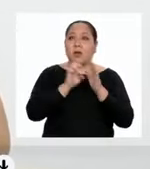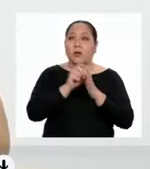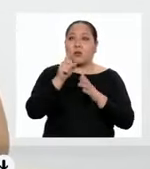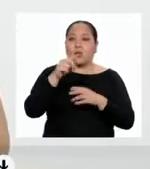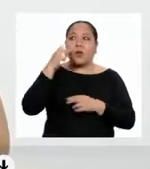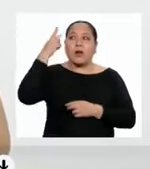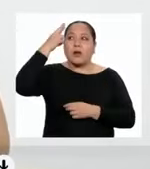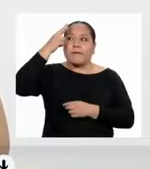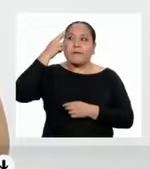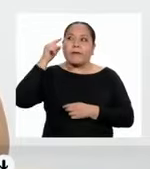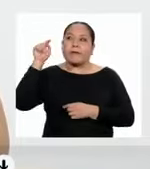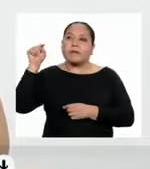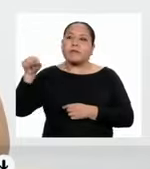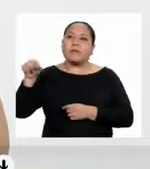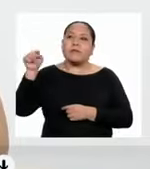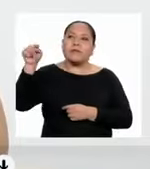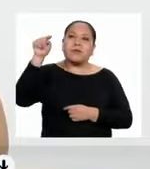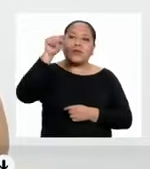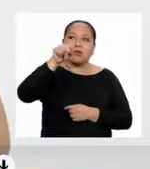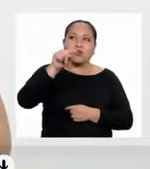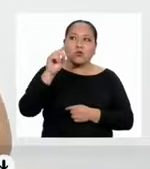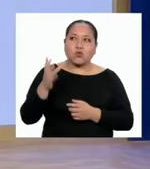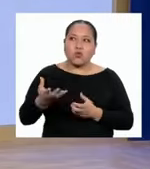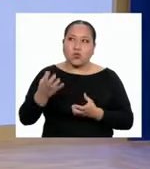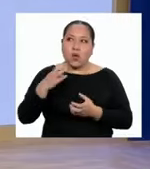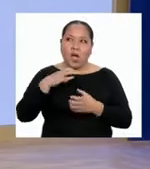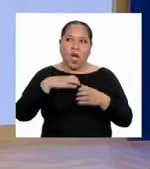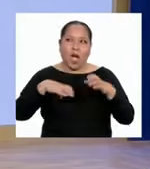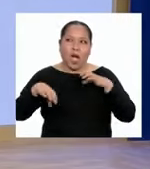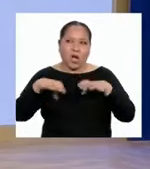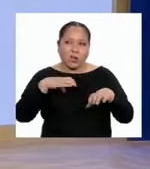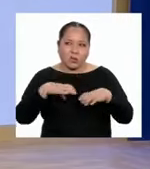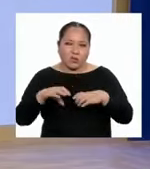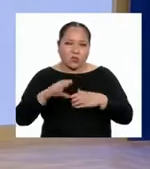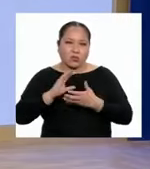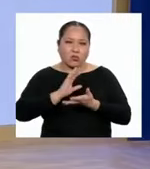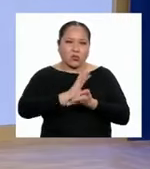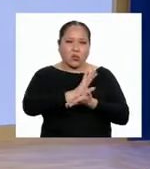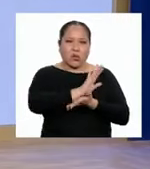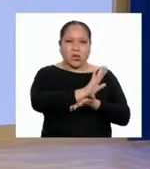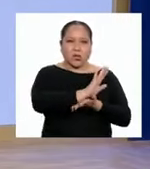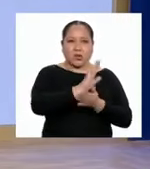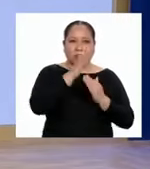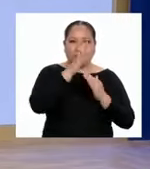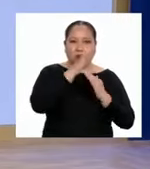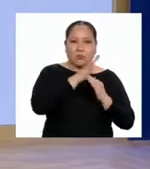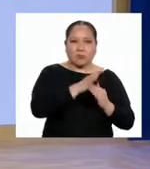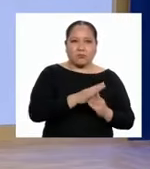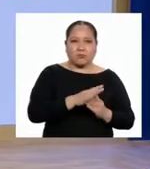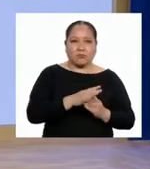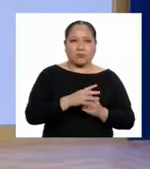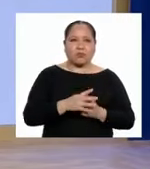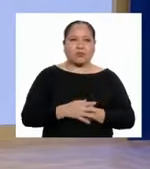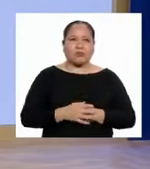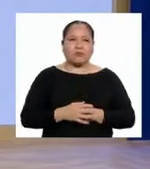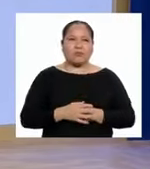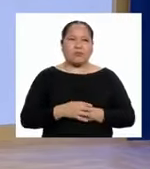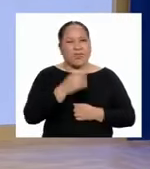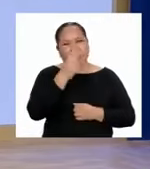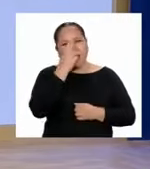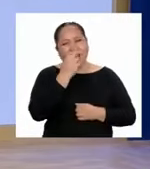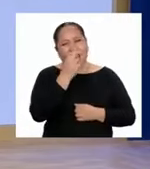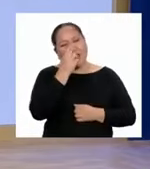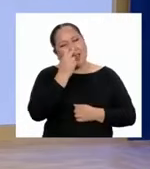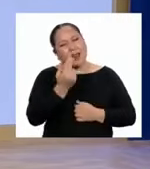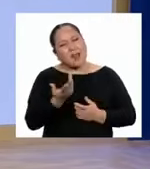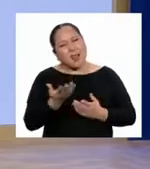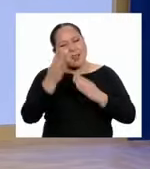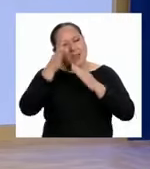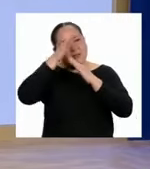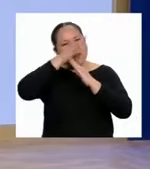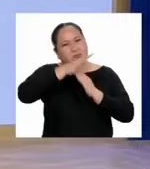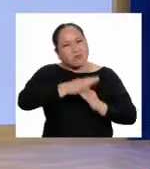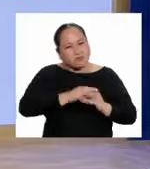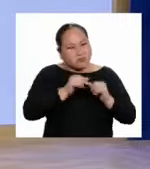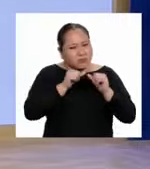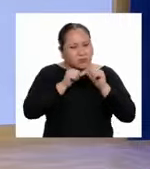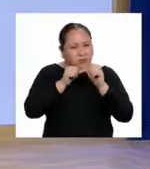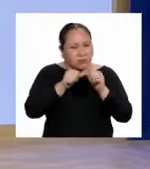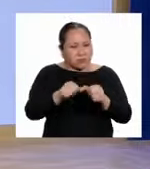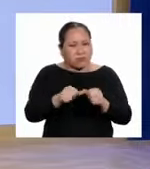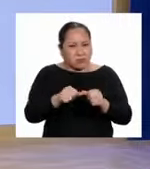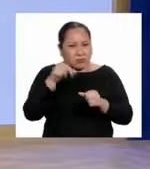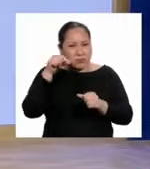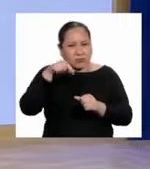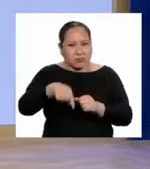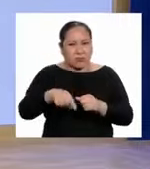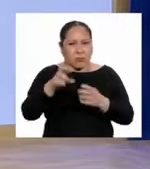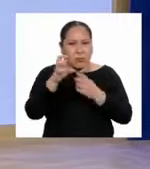sobre sus actos discriminatorios. Sí. Qué extraño que exista la discriminación en un país tan diverso